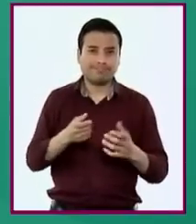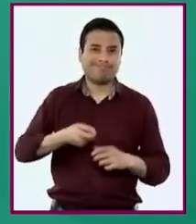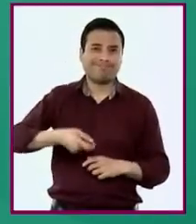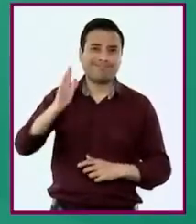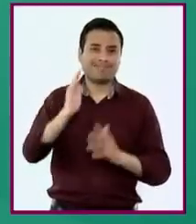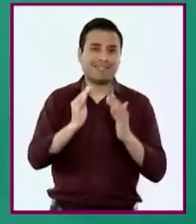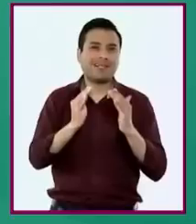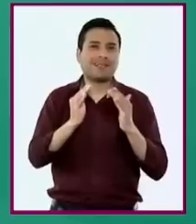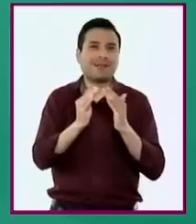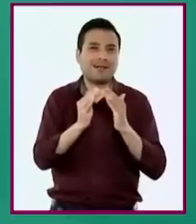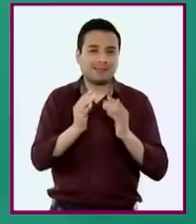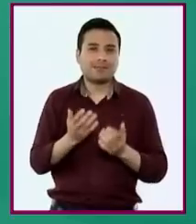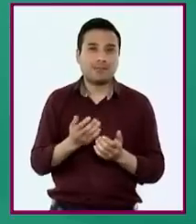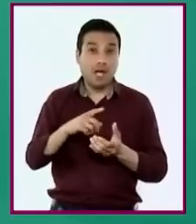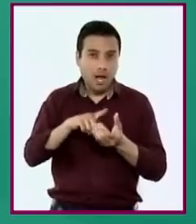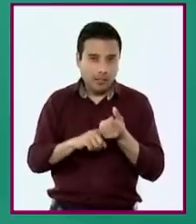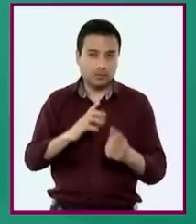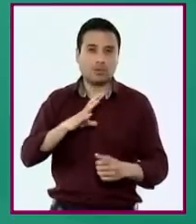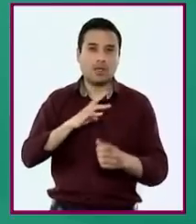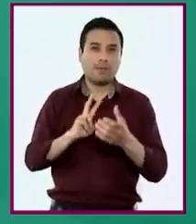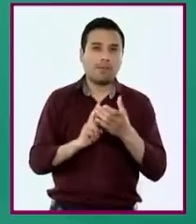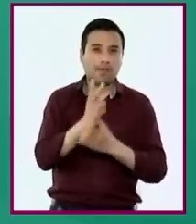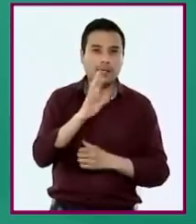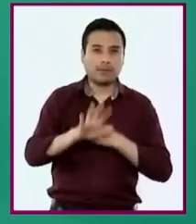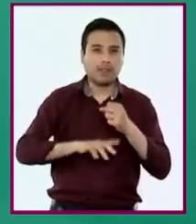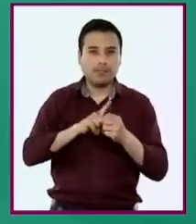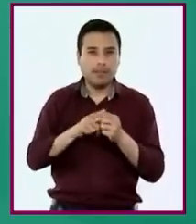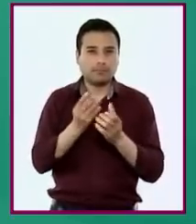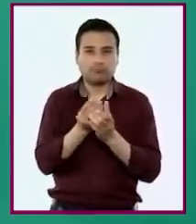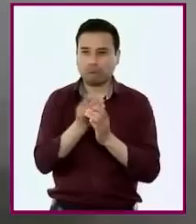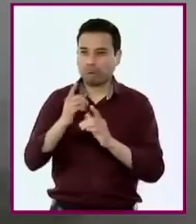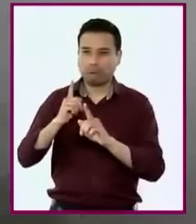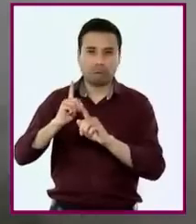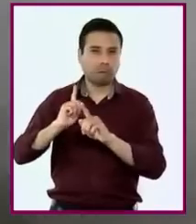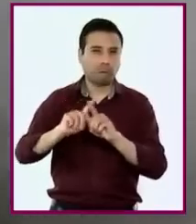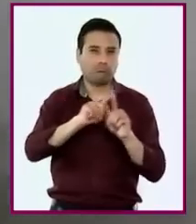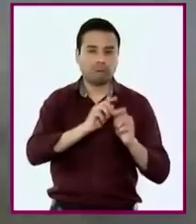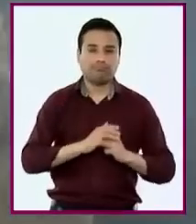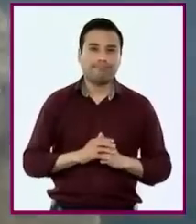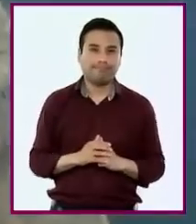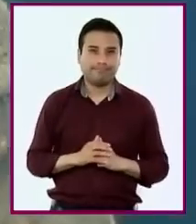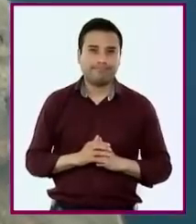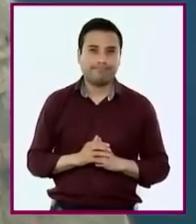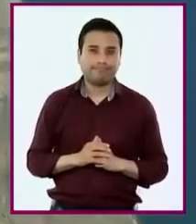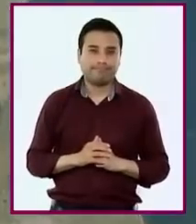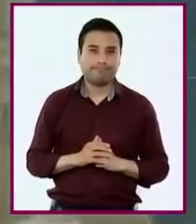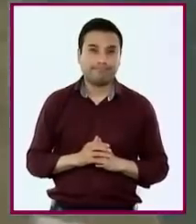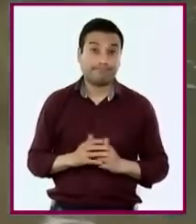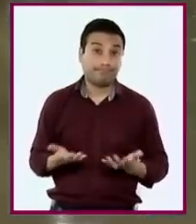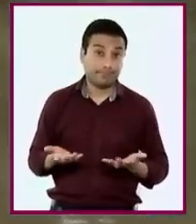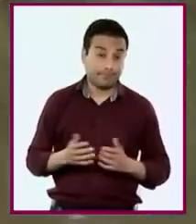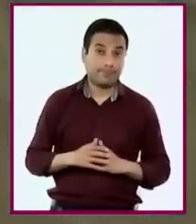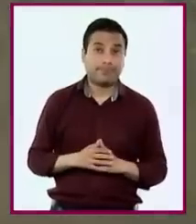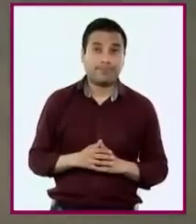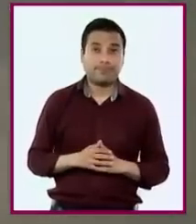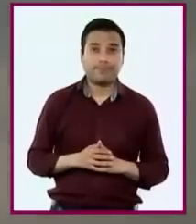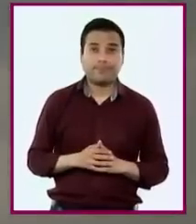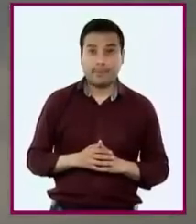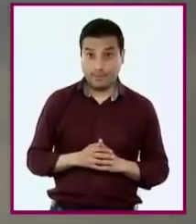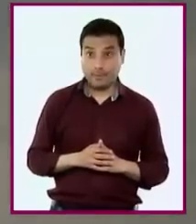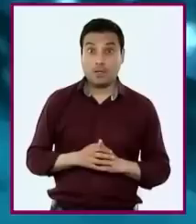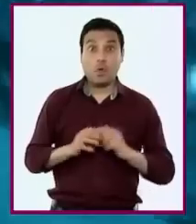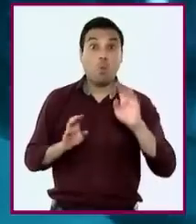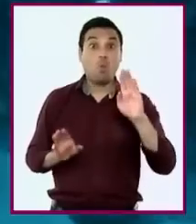habitamos, se caracteriza por su diversidad biológica y cultural. Asimismo, que la biodiversidad mundial